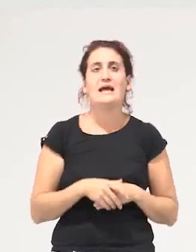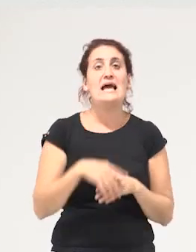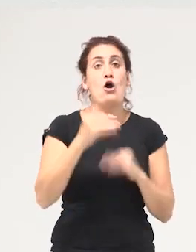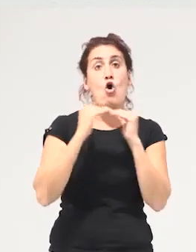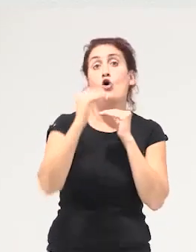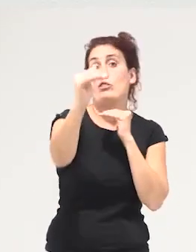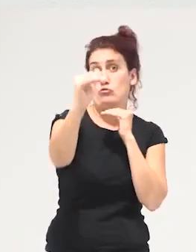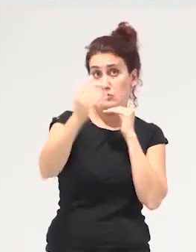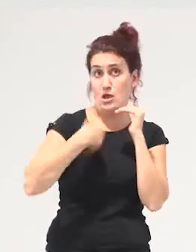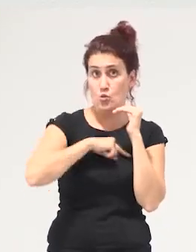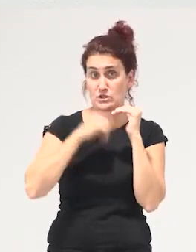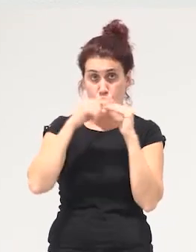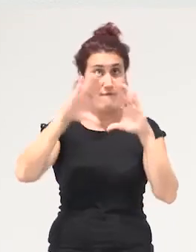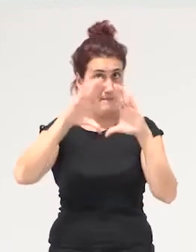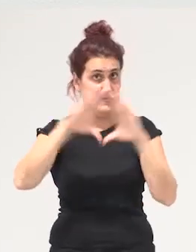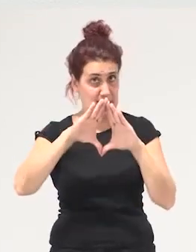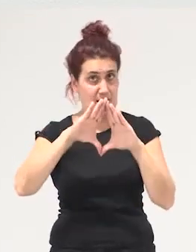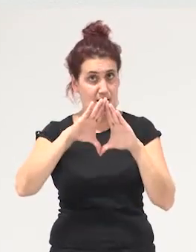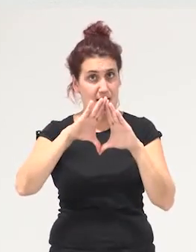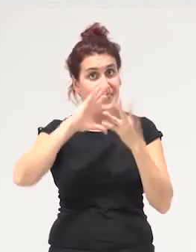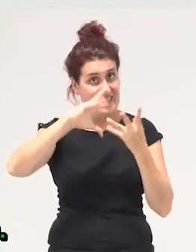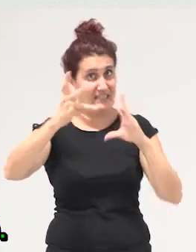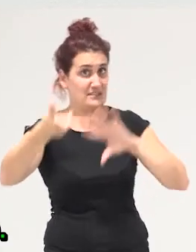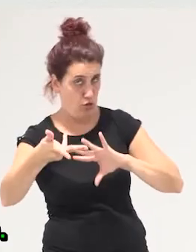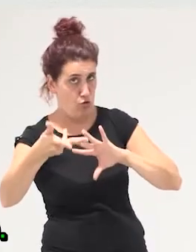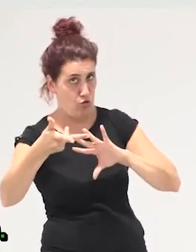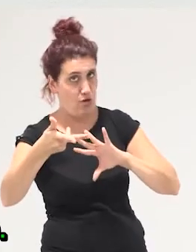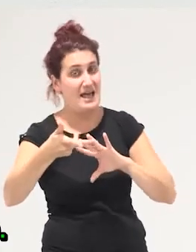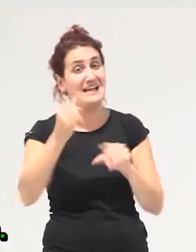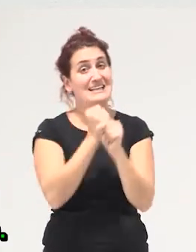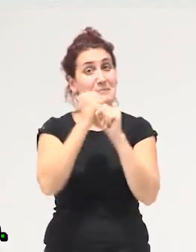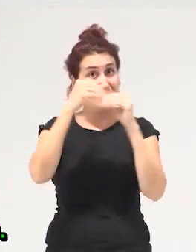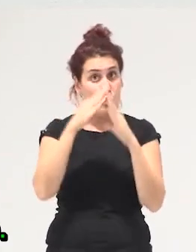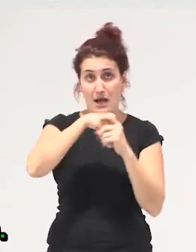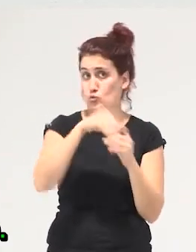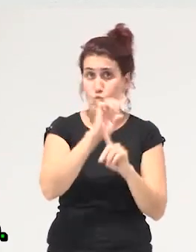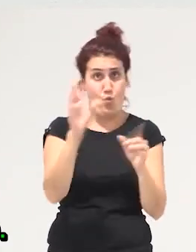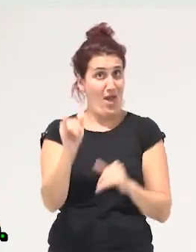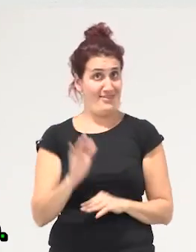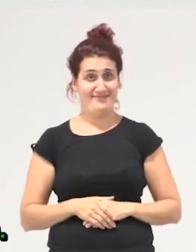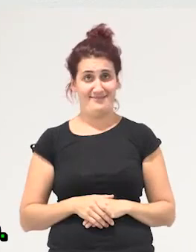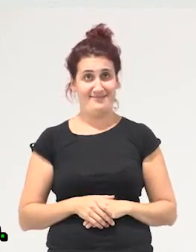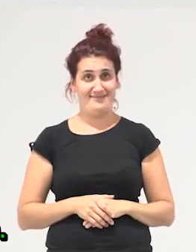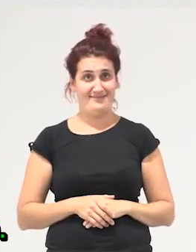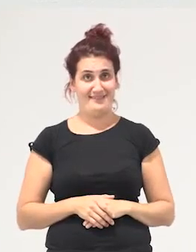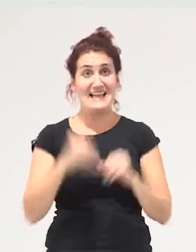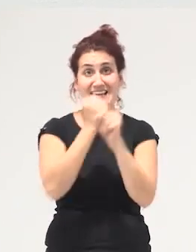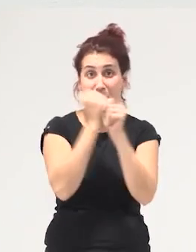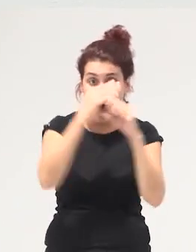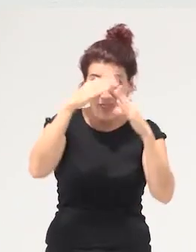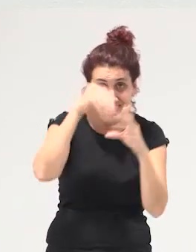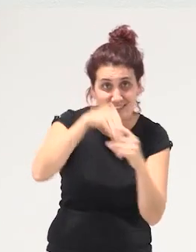horizonte feminista de transición el empleo de hogar no existiría el empleo de hogar hay que abolirlo